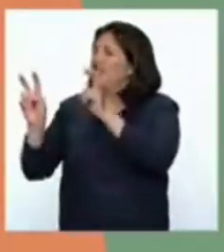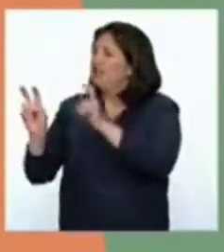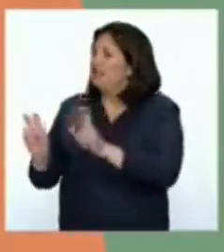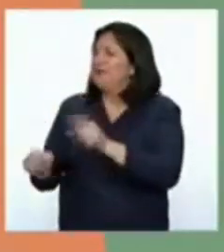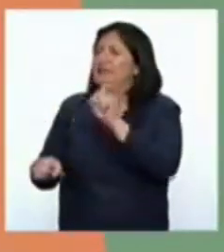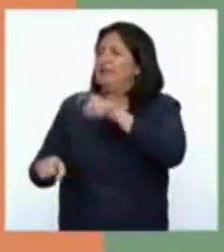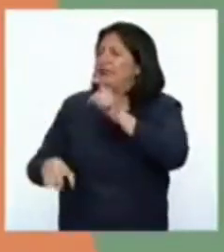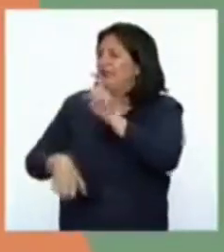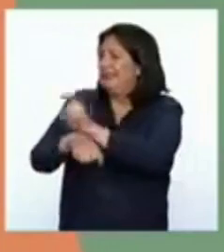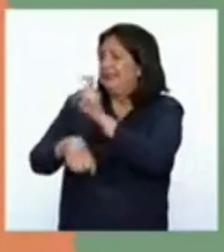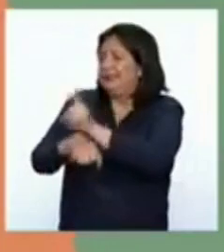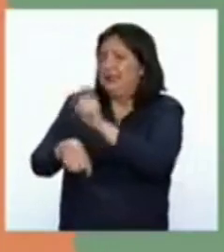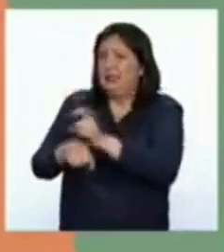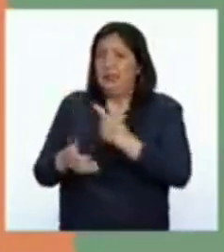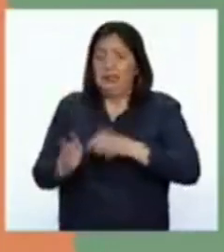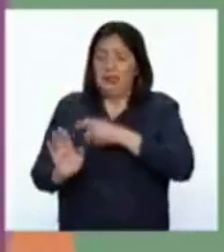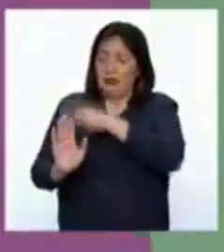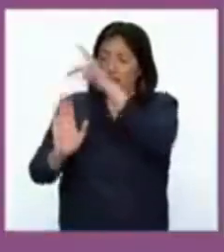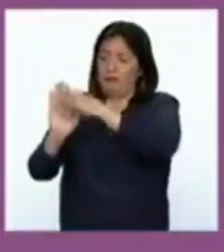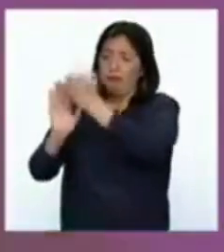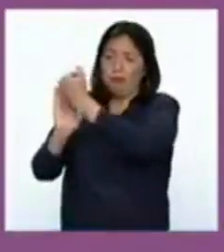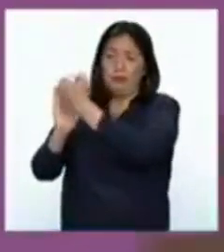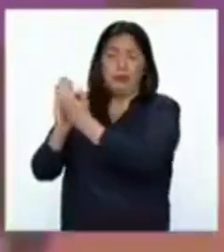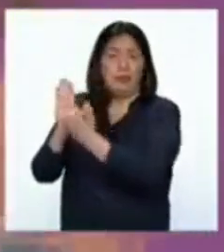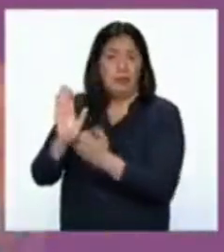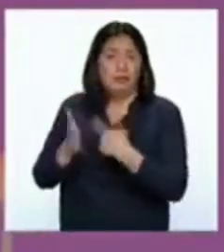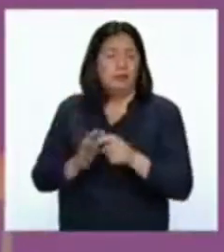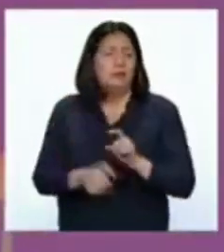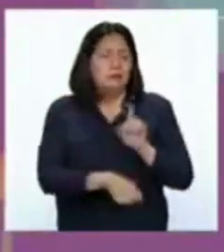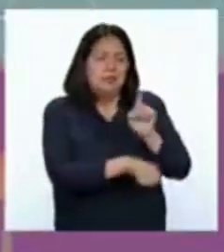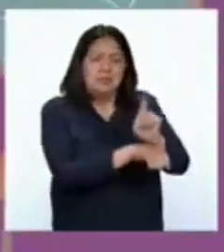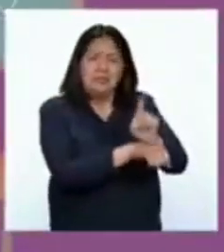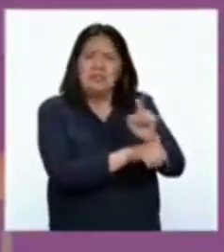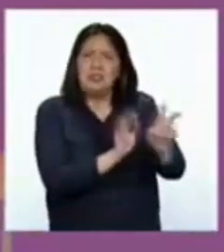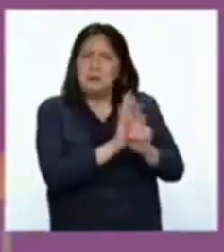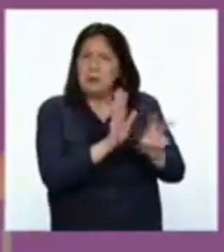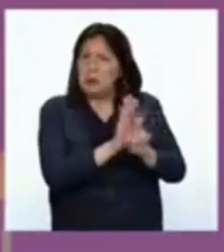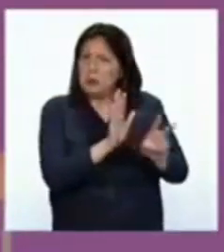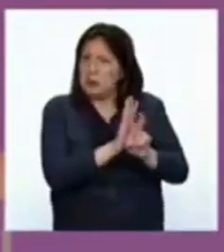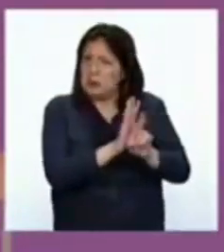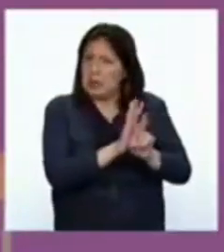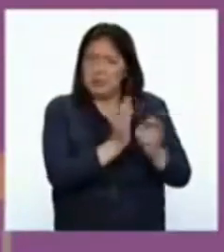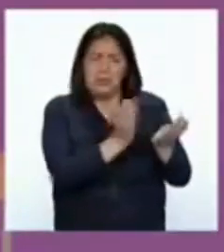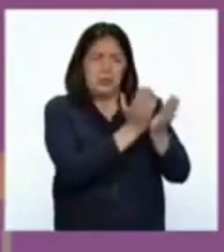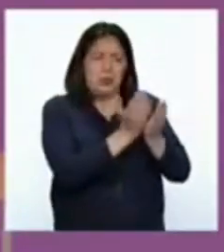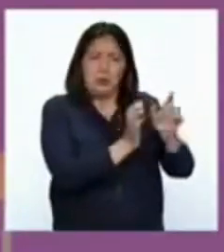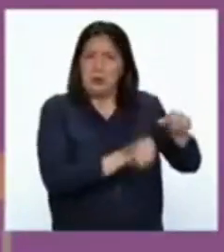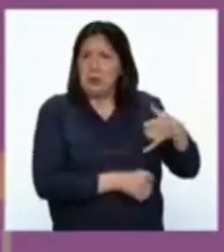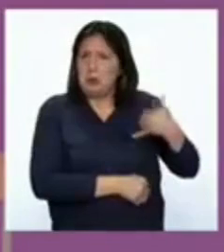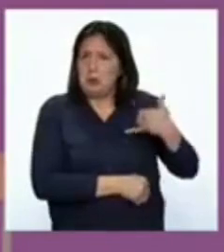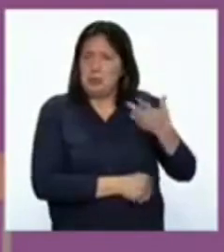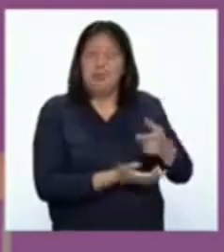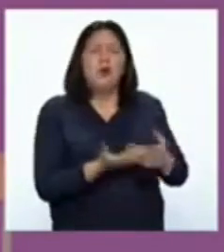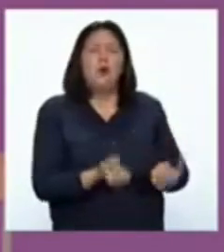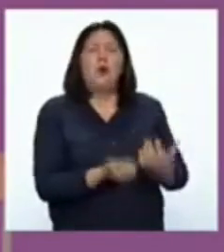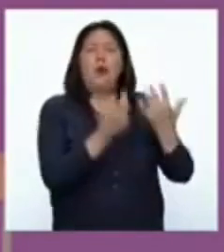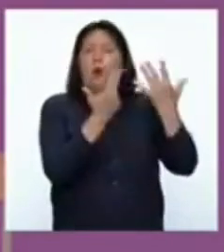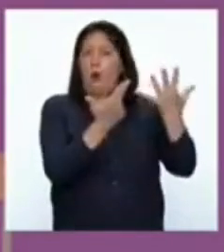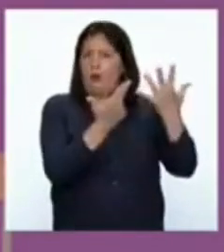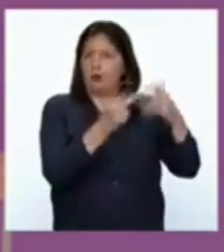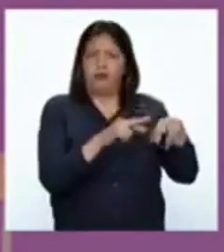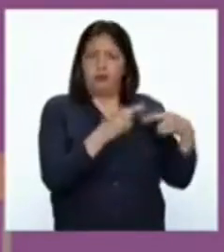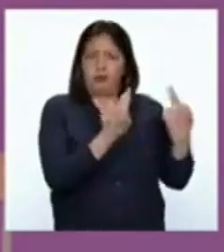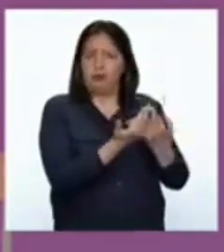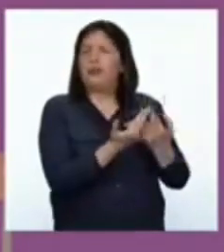cronograma de talleres. Para ello, se capacitan los voluntarios en una escuela de empoderamiento juvenil que tiene una duración de ocho sesiones